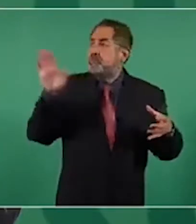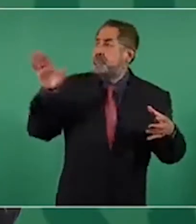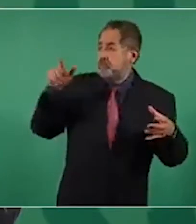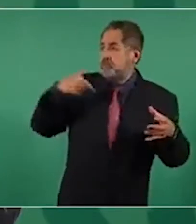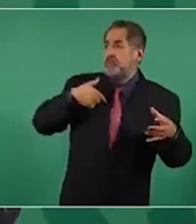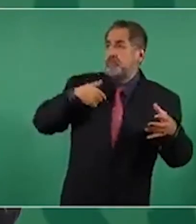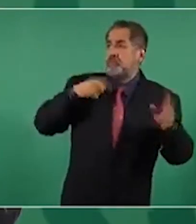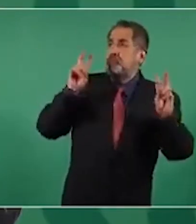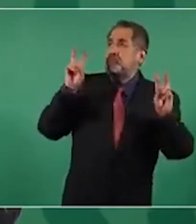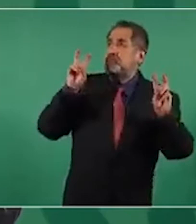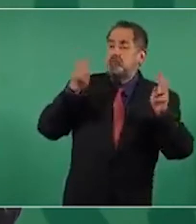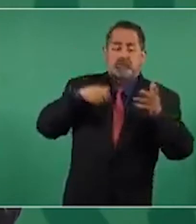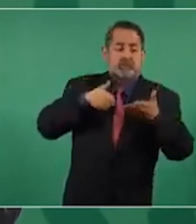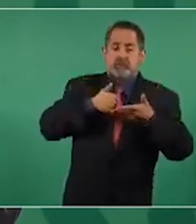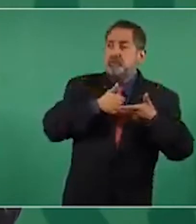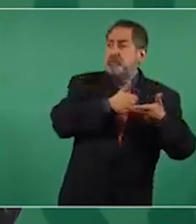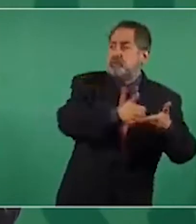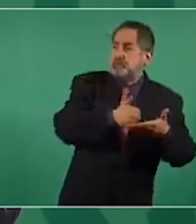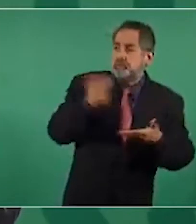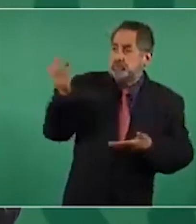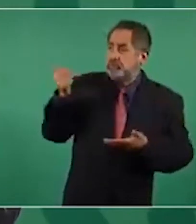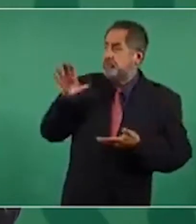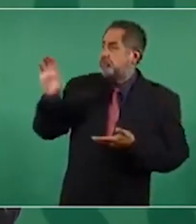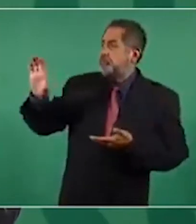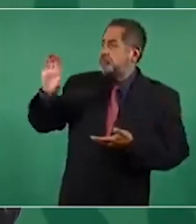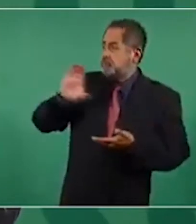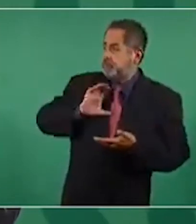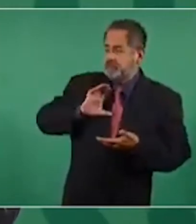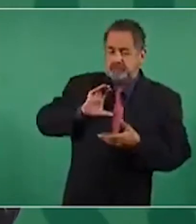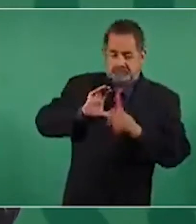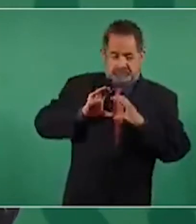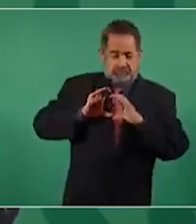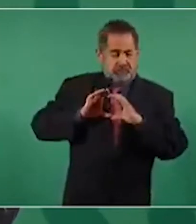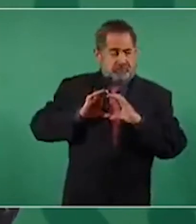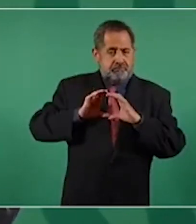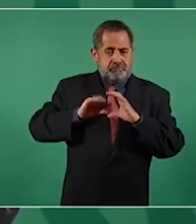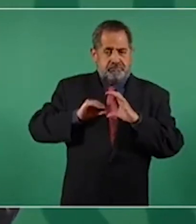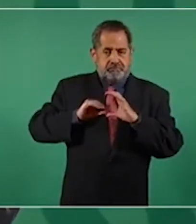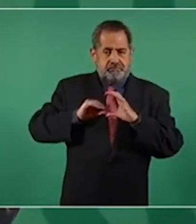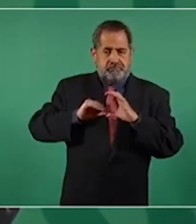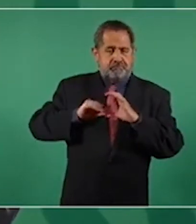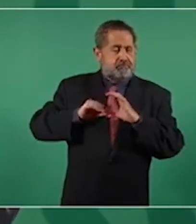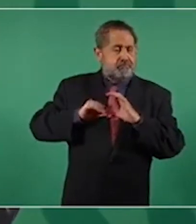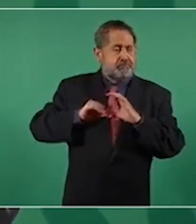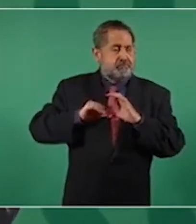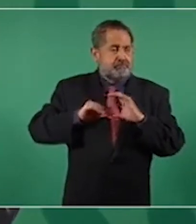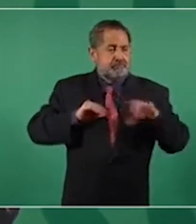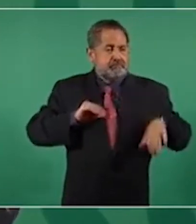en tiempos de necesidad.